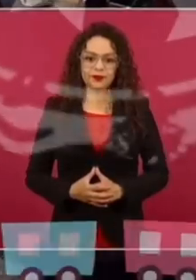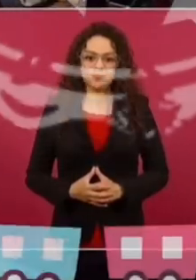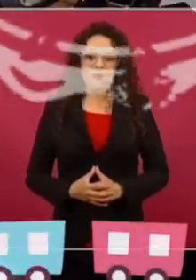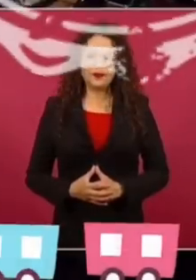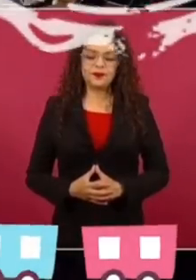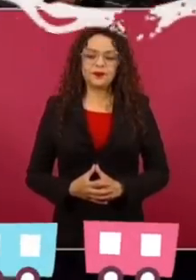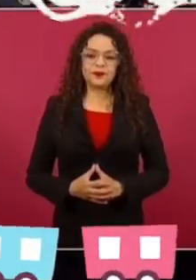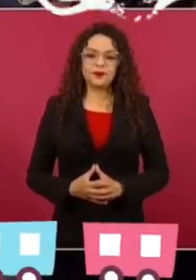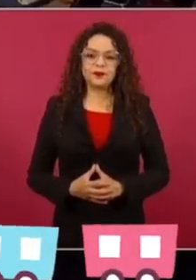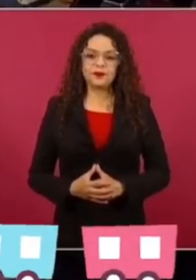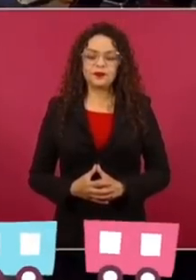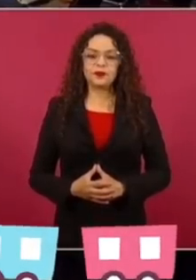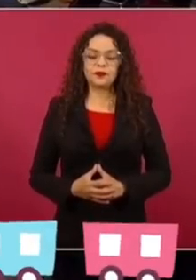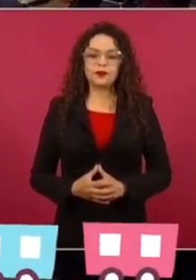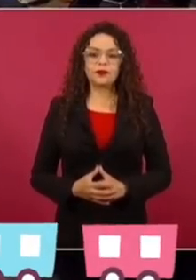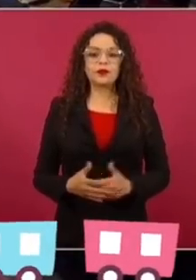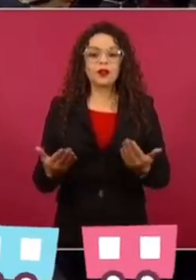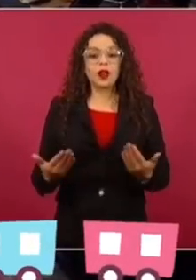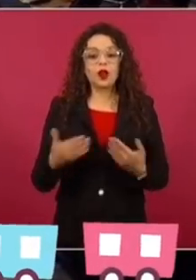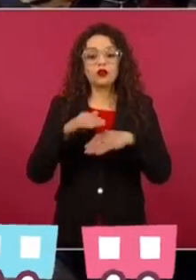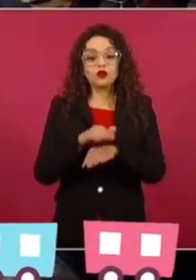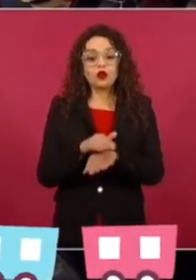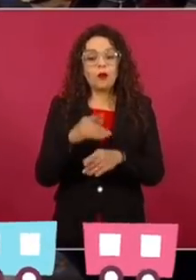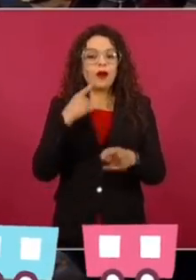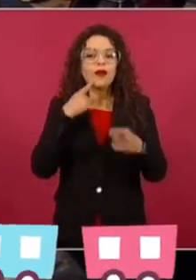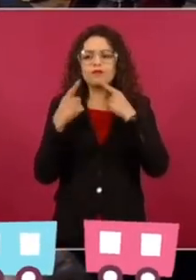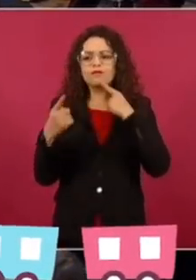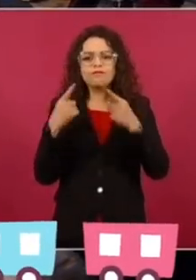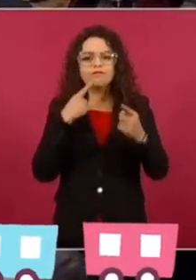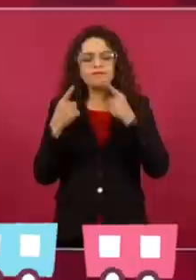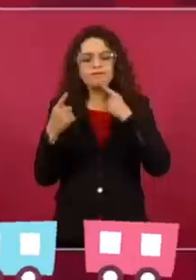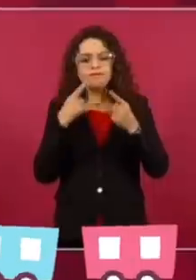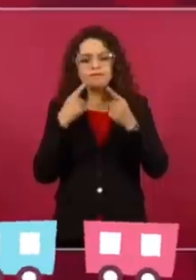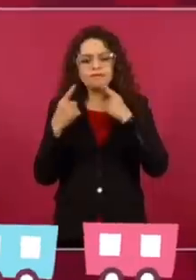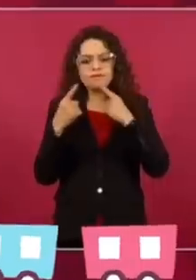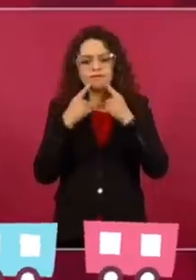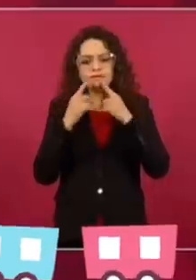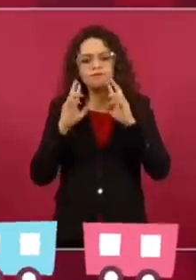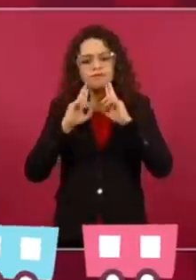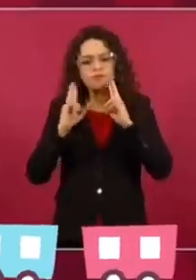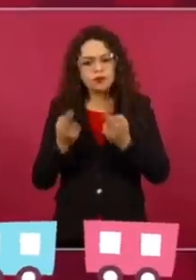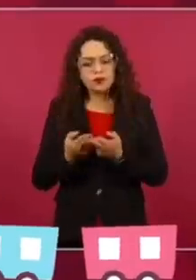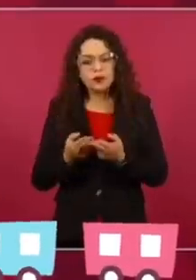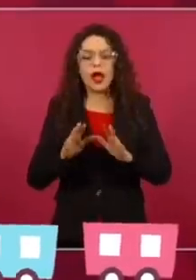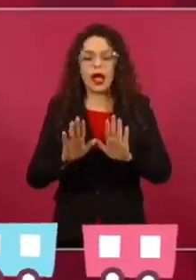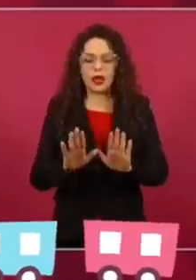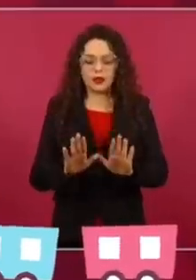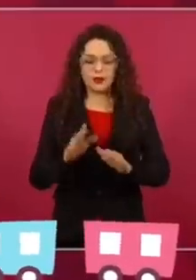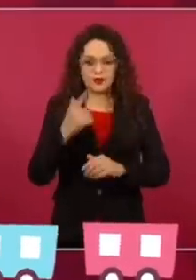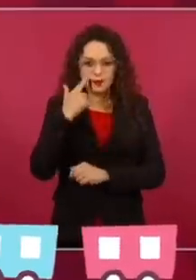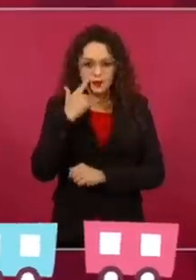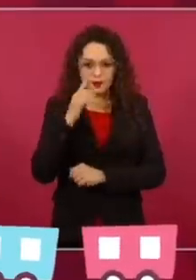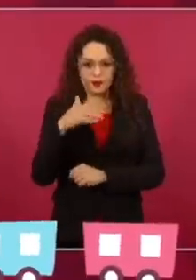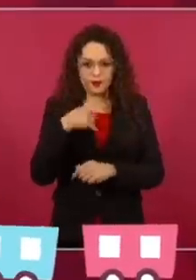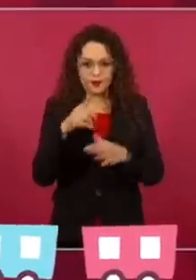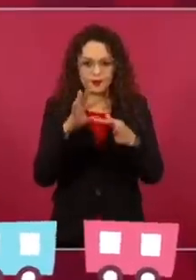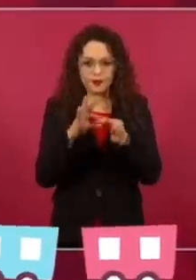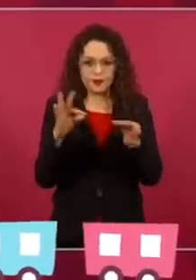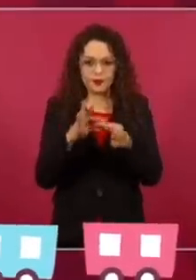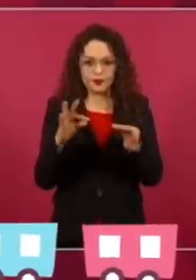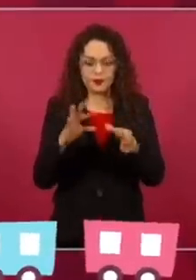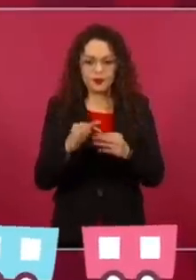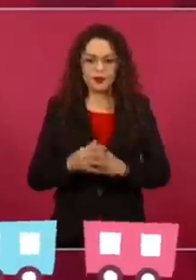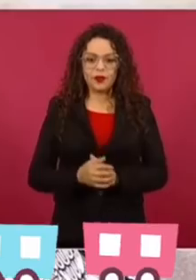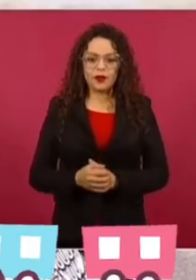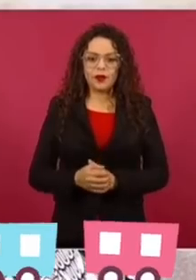Acerca del diálogo, pues resultó de que los que salieron en la televisión,